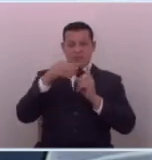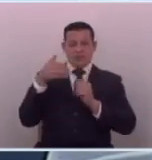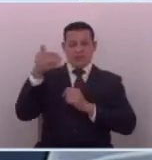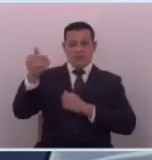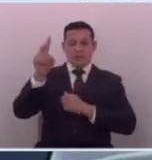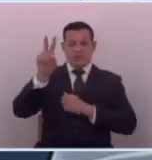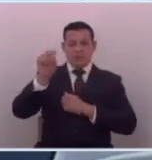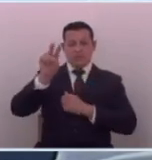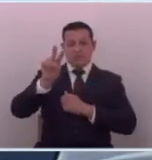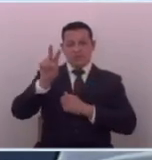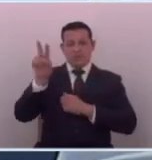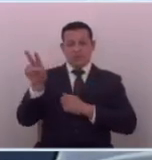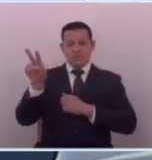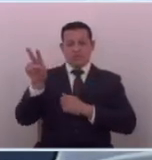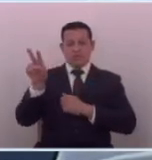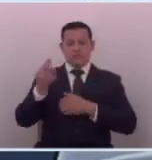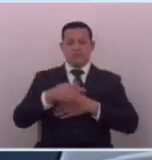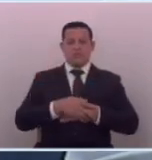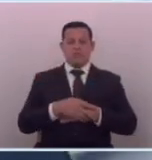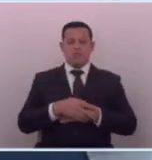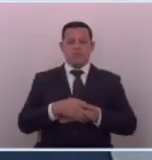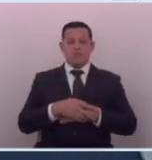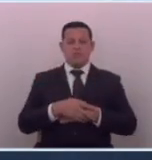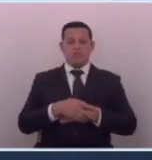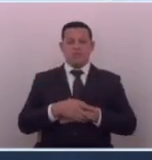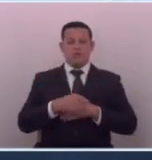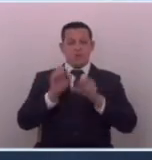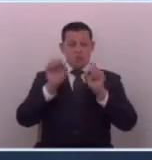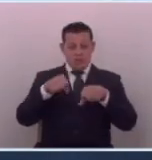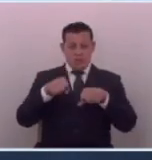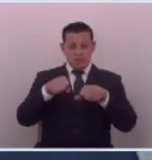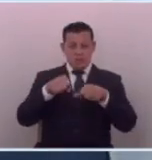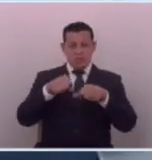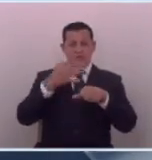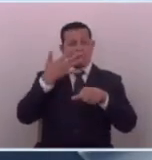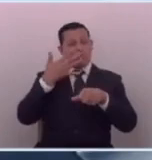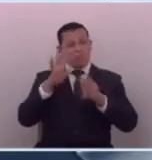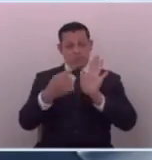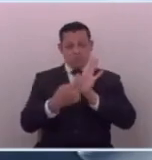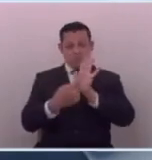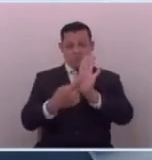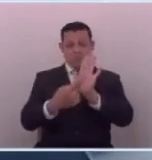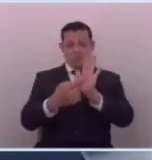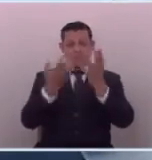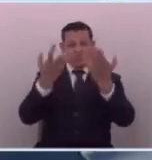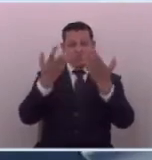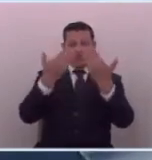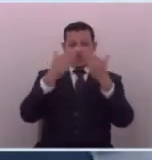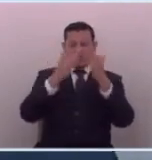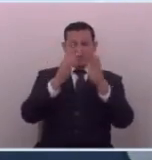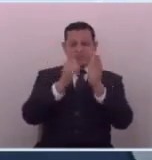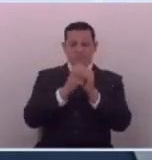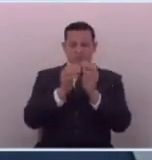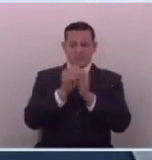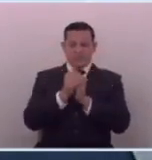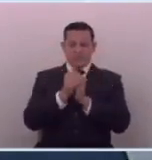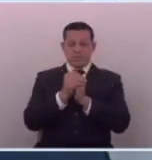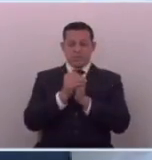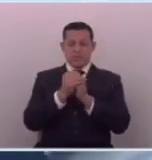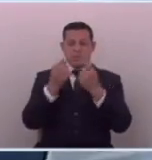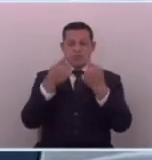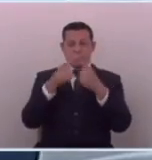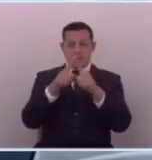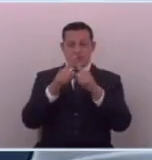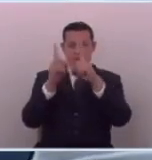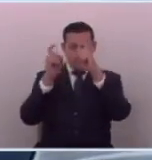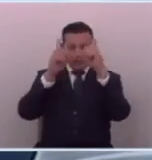2022 y bueno podemos citar incluso muchos más casos pero